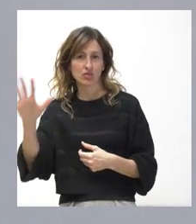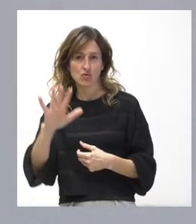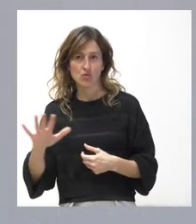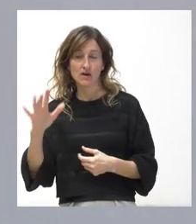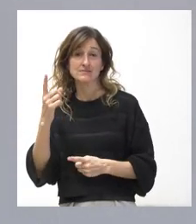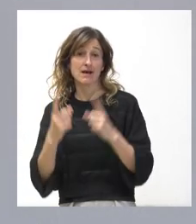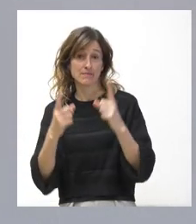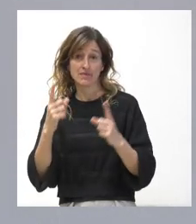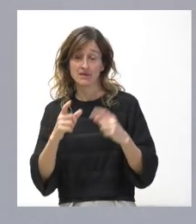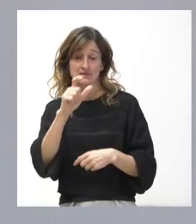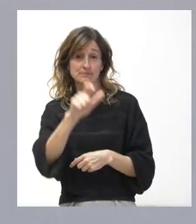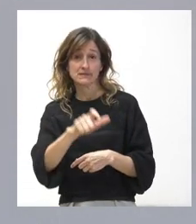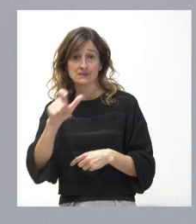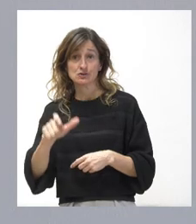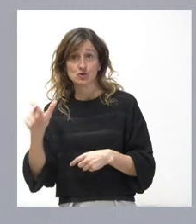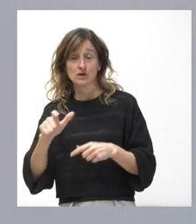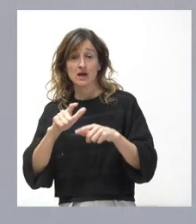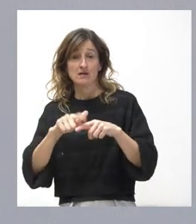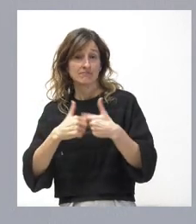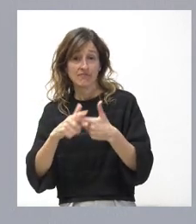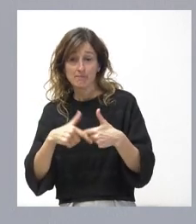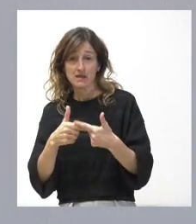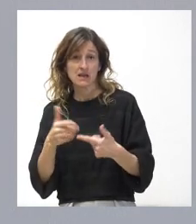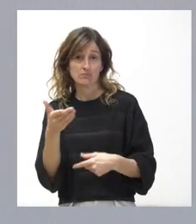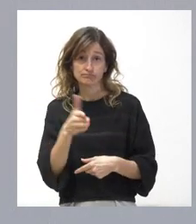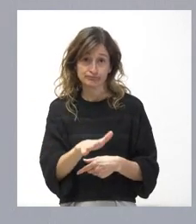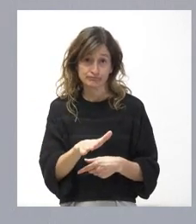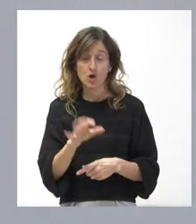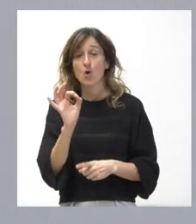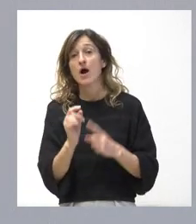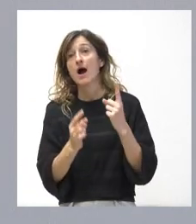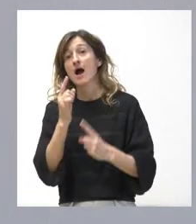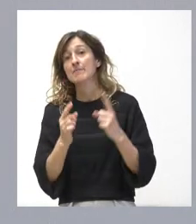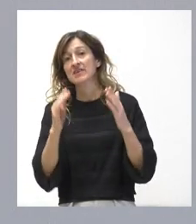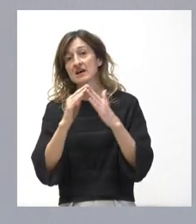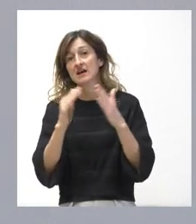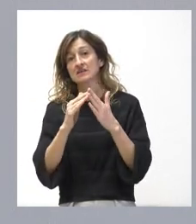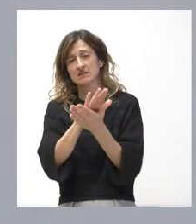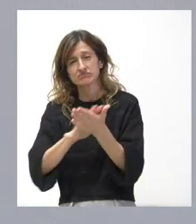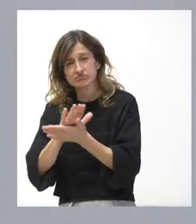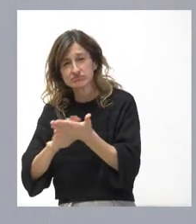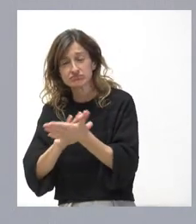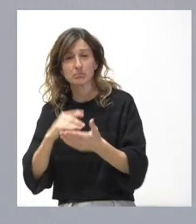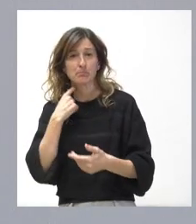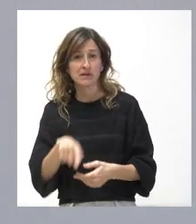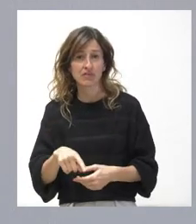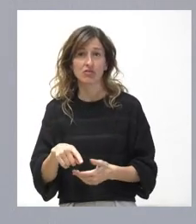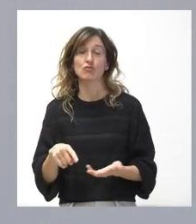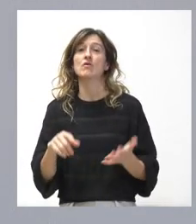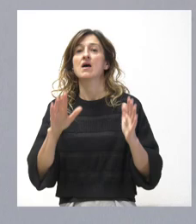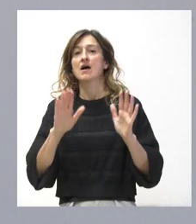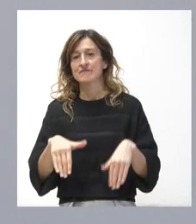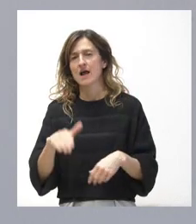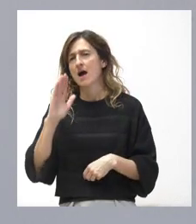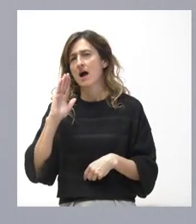la pérdida de un ser querido y en otros, pues la pérdida de sus viviendas, de sus hogares y que han tenido un impacto